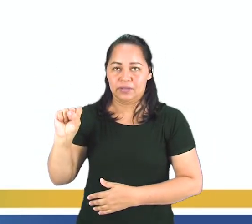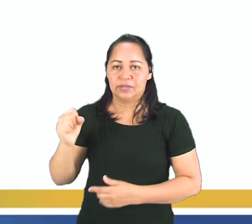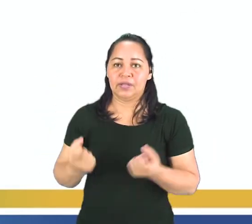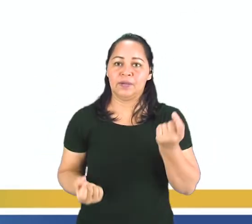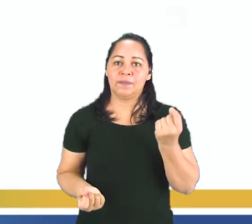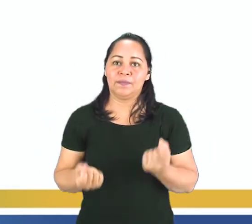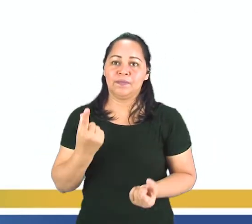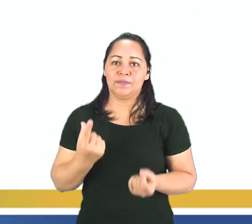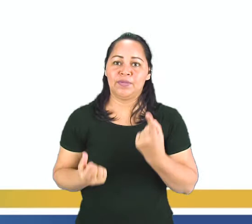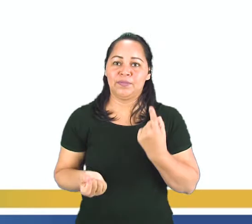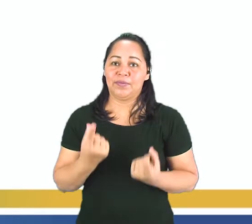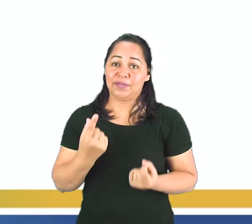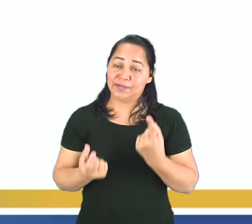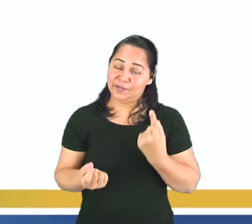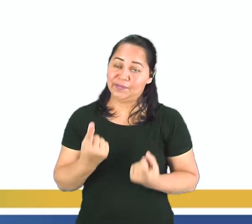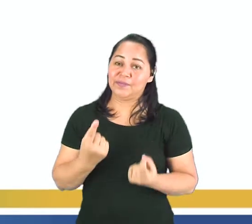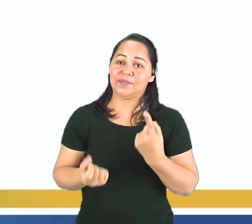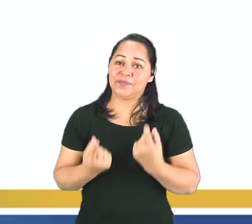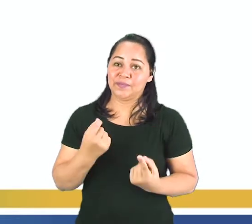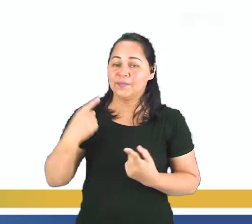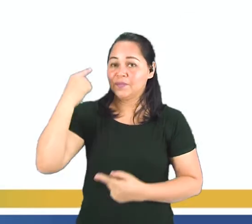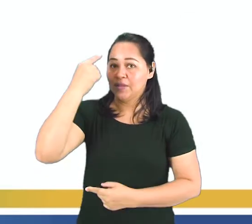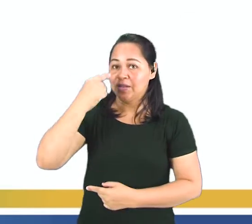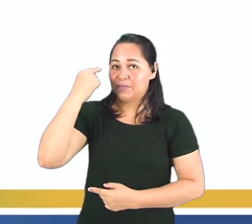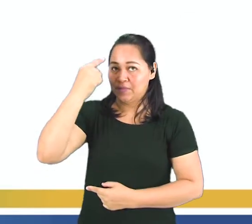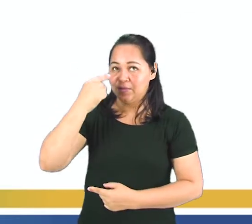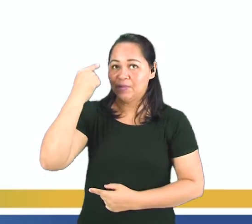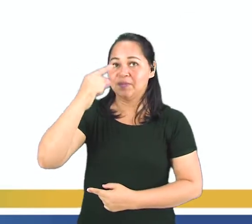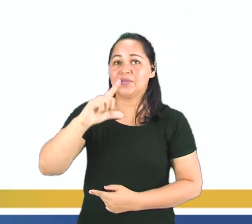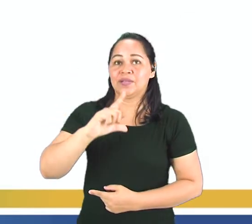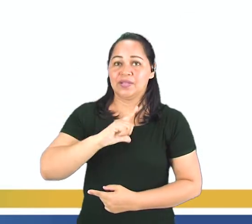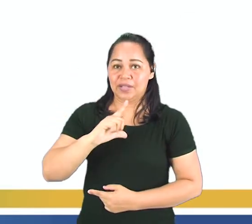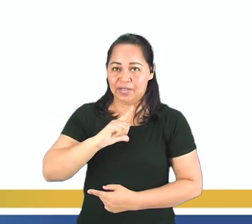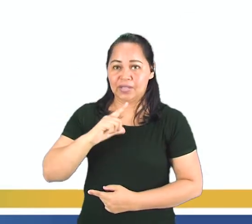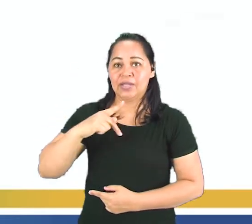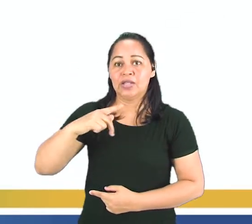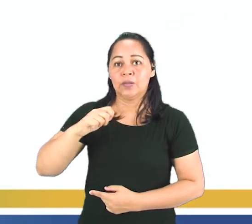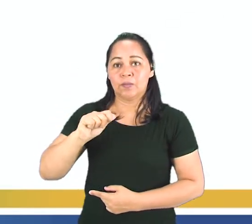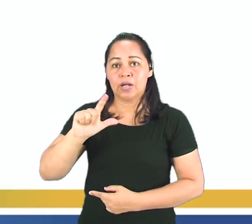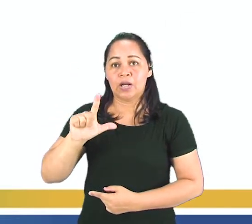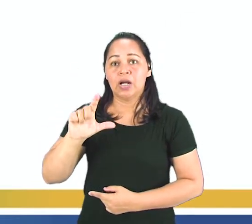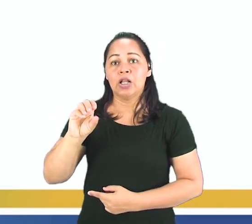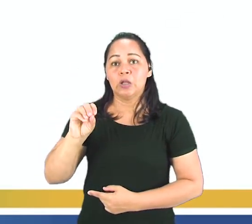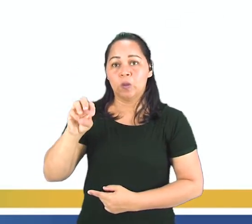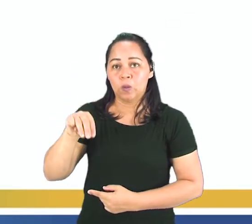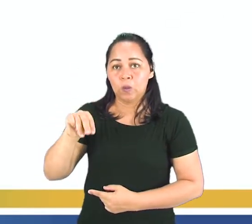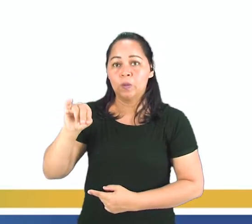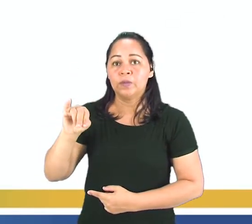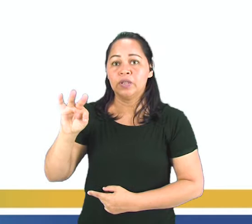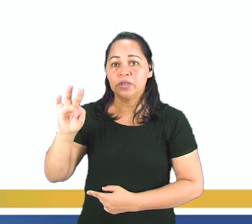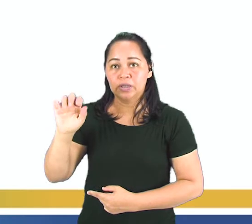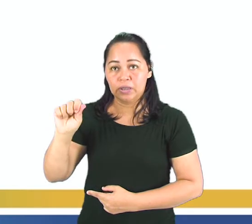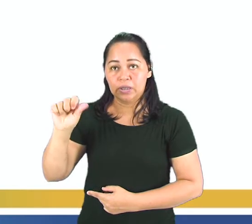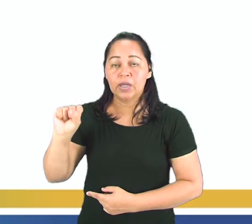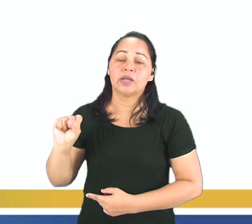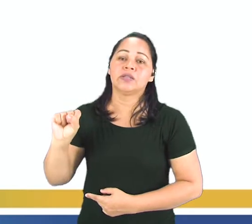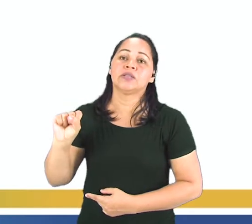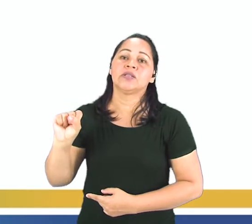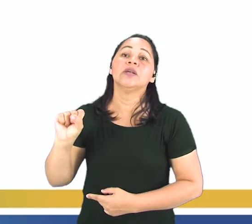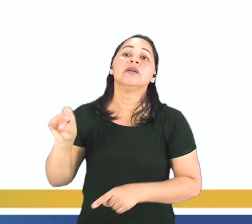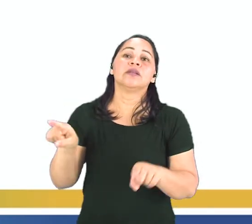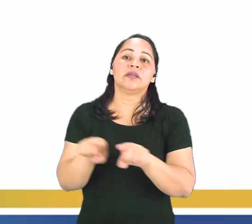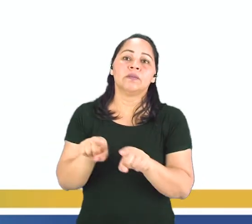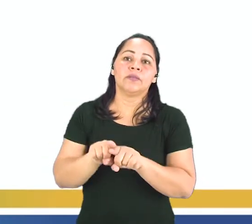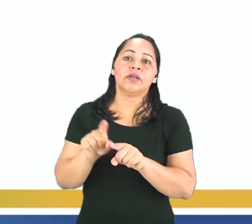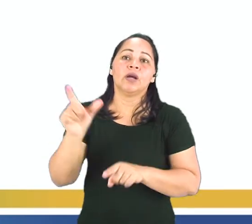pipoca. Una ressalva. En español tenemos el nombre de palomitas. ¿Está bien? También podemos encontrar,